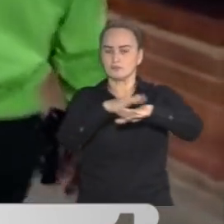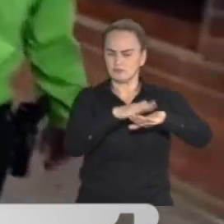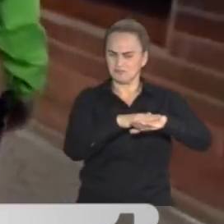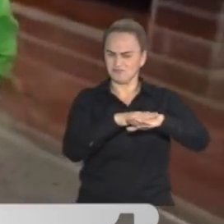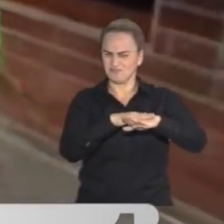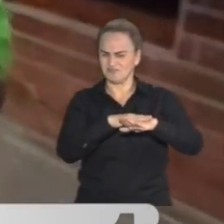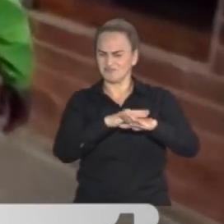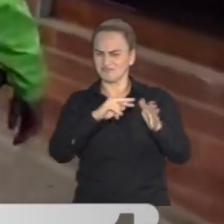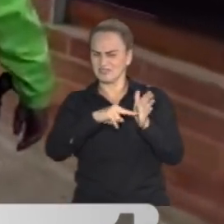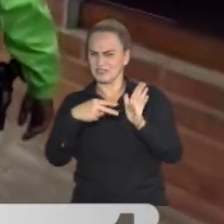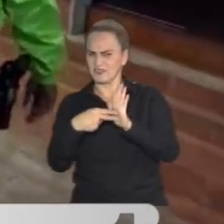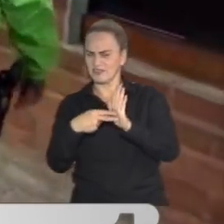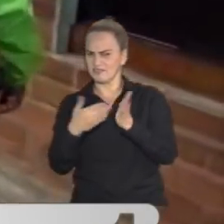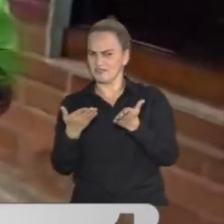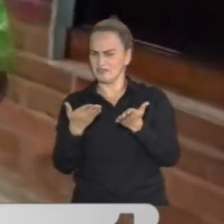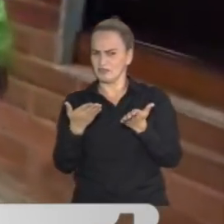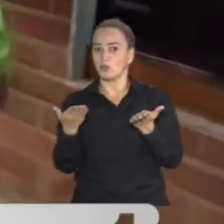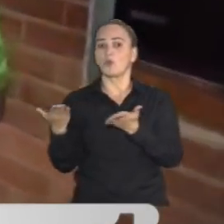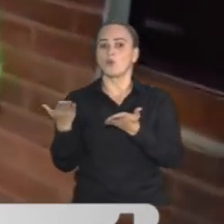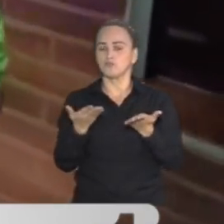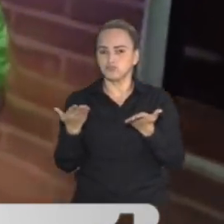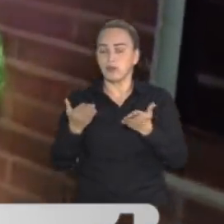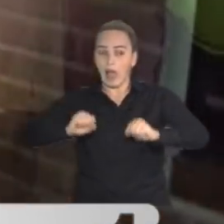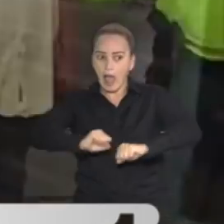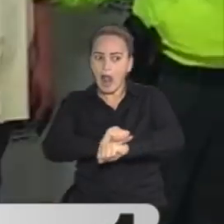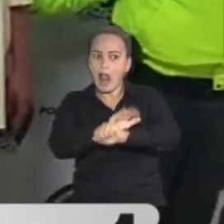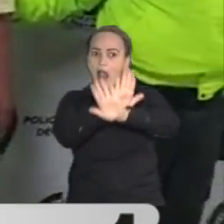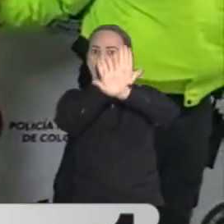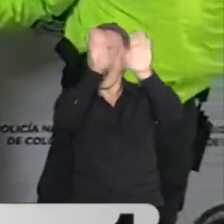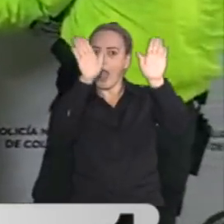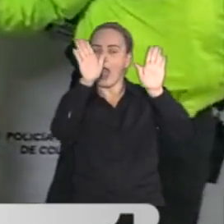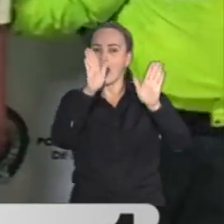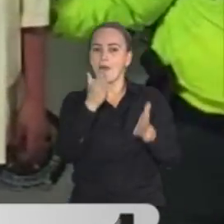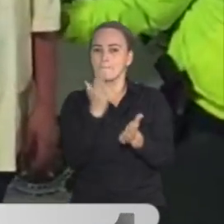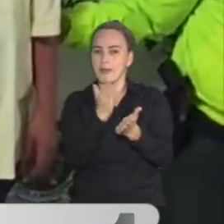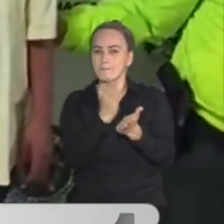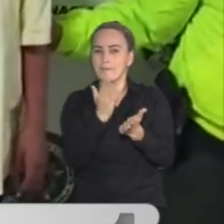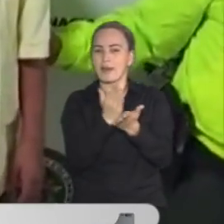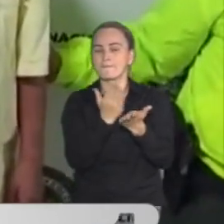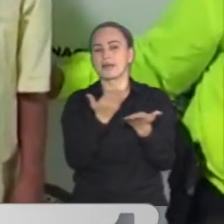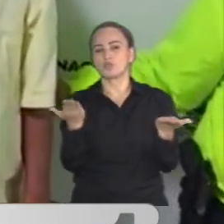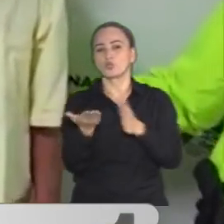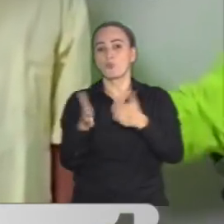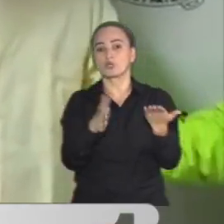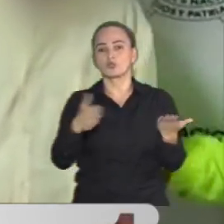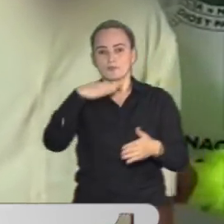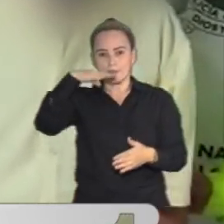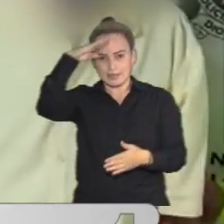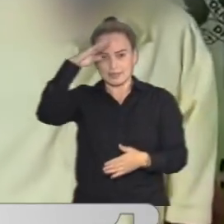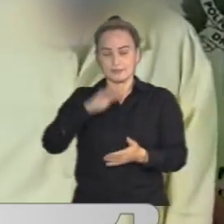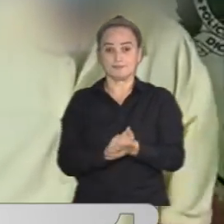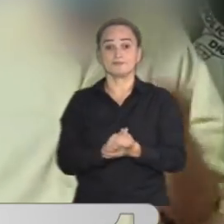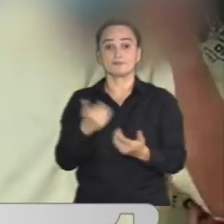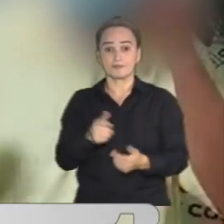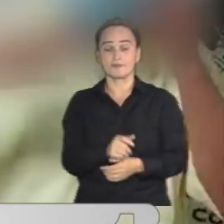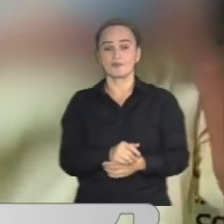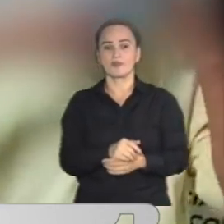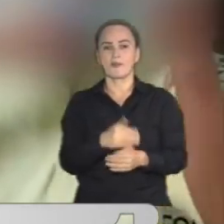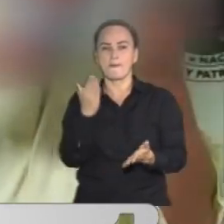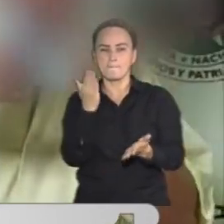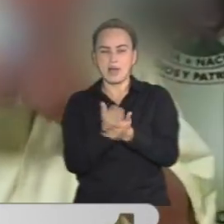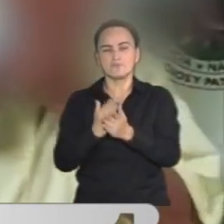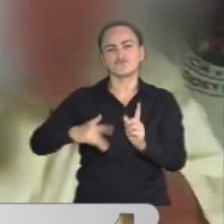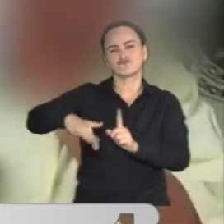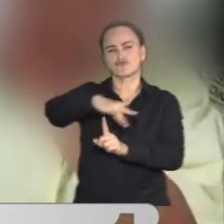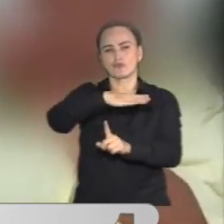representa un incremento en el esclarecimiento de homicidios aquí en Medellín. Estamos hablando de que el homicidio en el